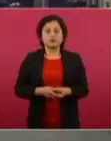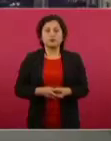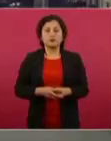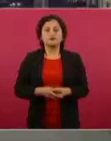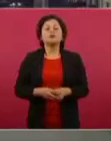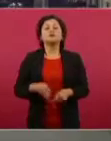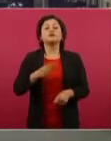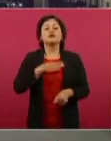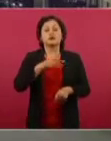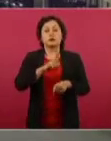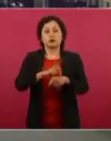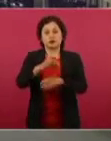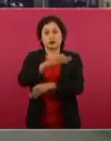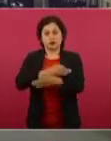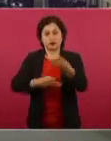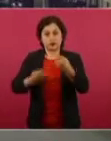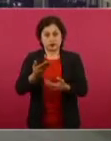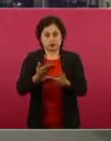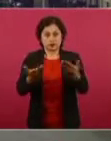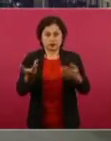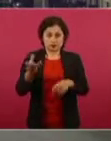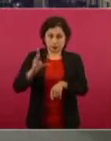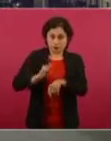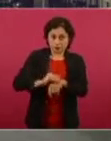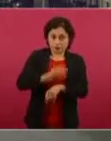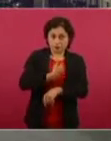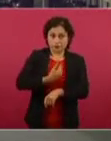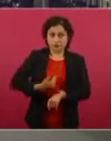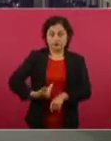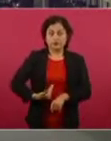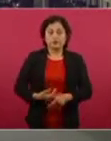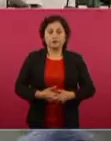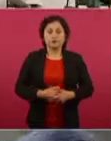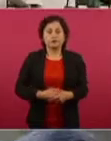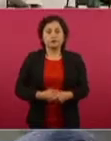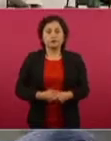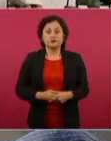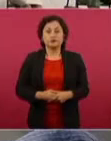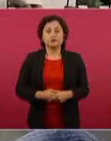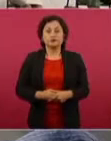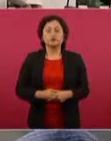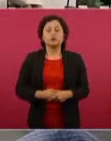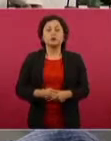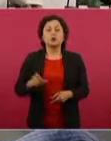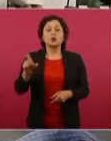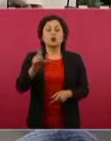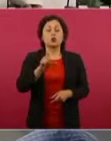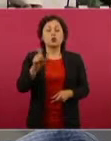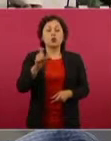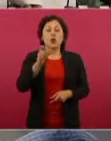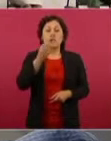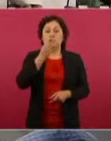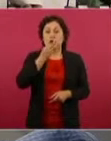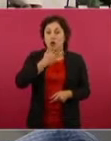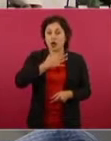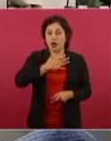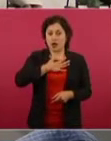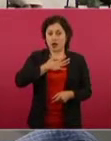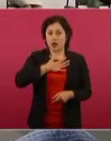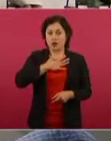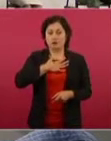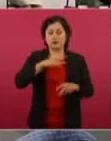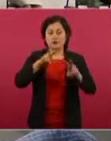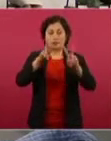Buenos días a todas y a todos. Con su permiso, señor presidente. Desde el primer momento que se tuvo conocimiento de la